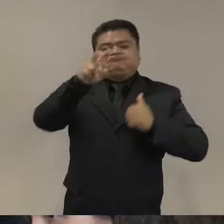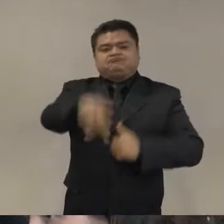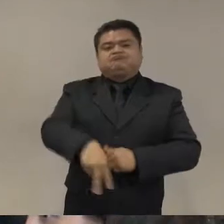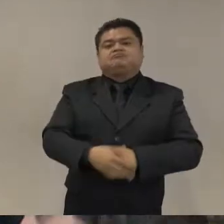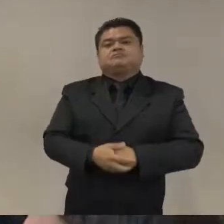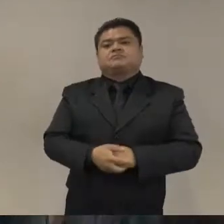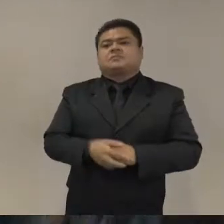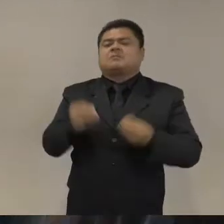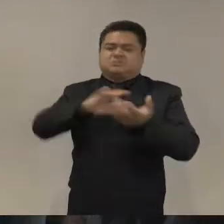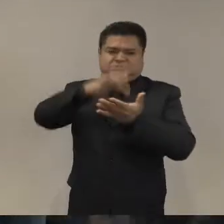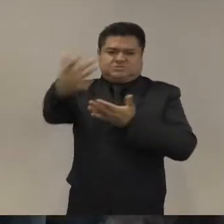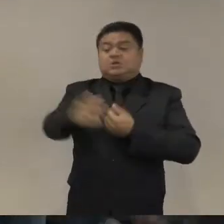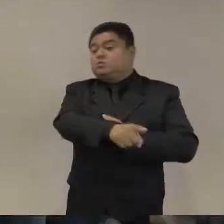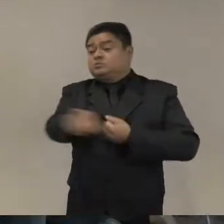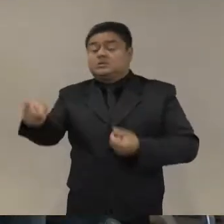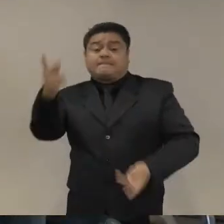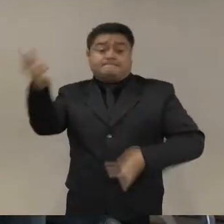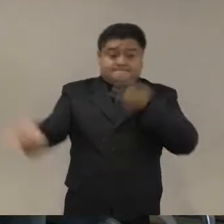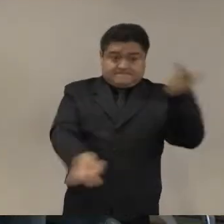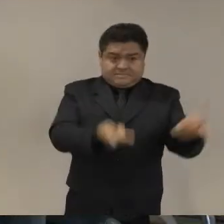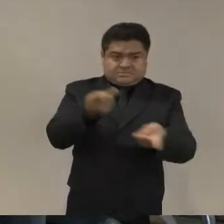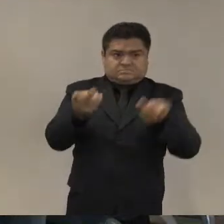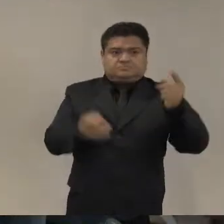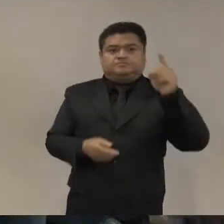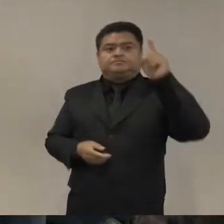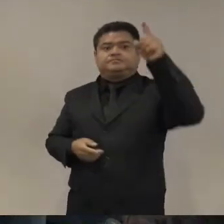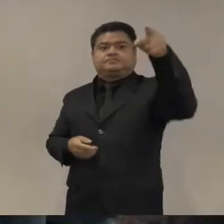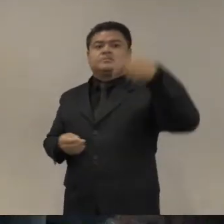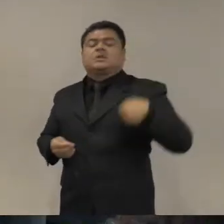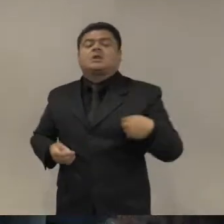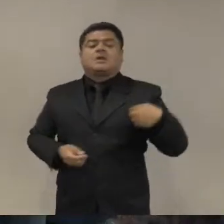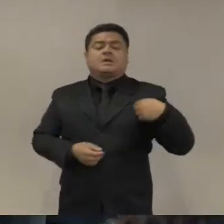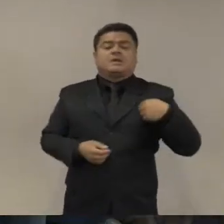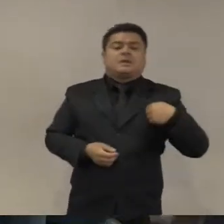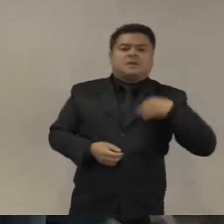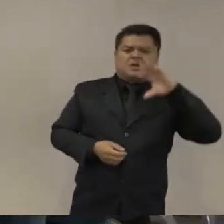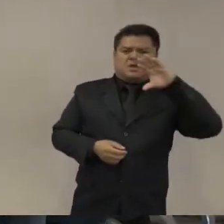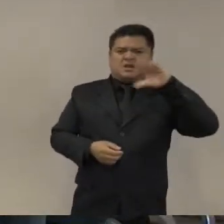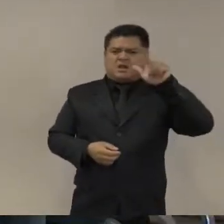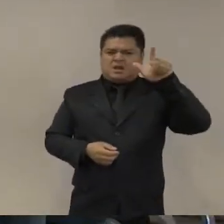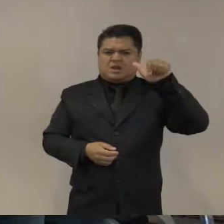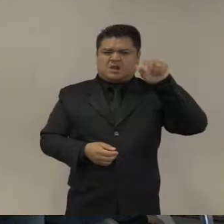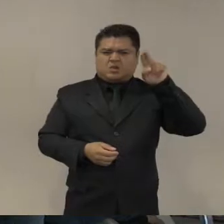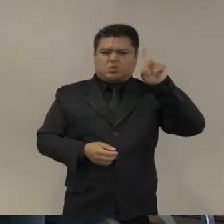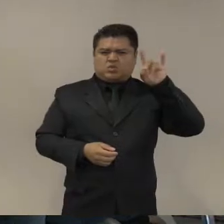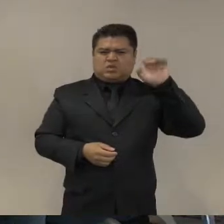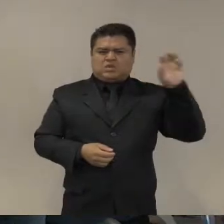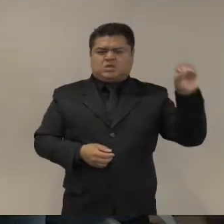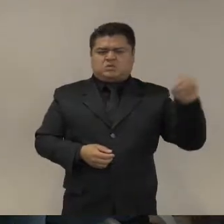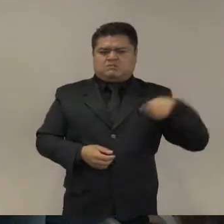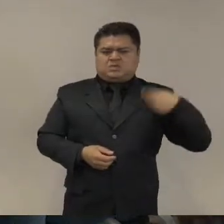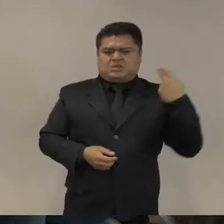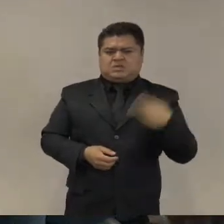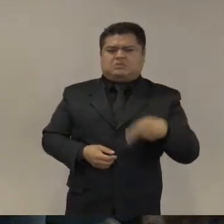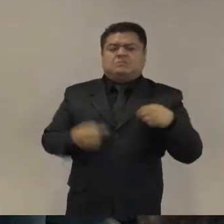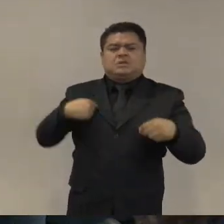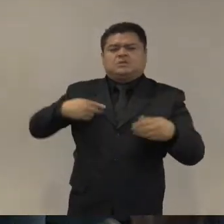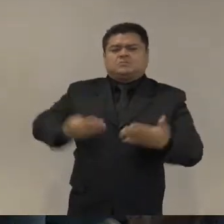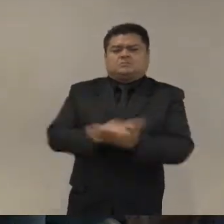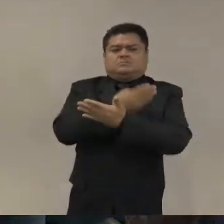buenas tardes mi nombre es Claudio soy de Brasil y me gustaría preguntarle de estos pilares que están hablando